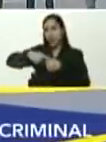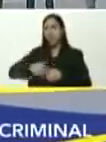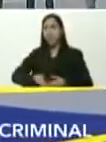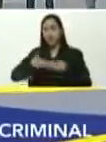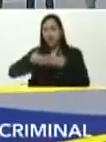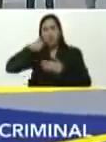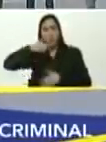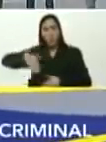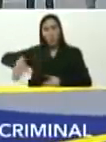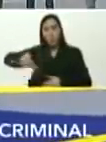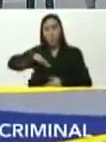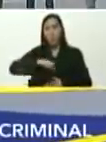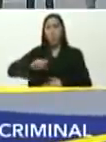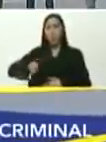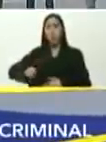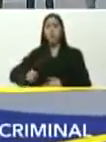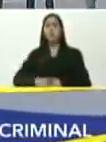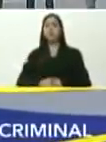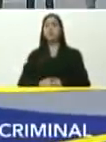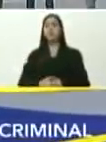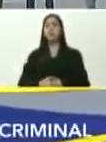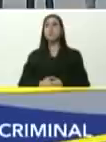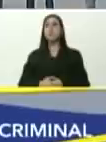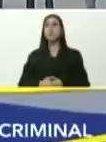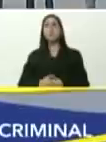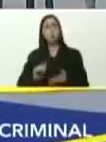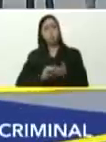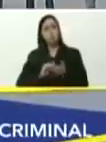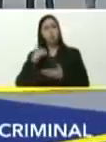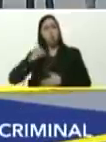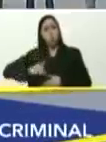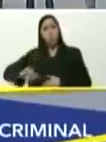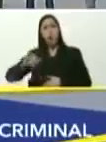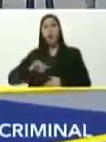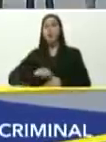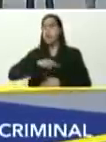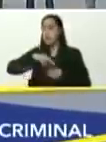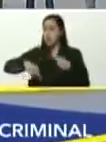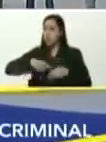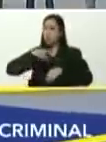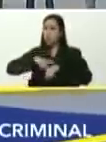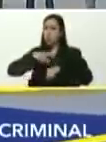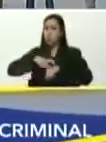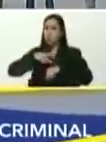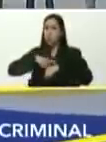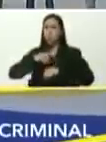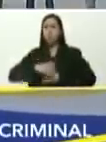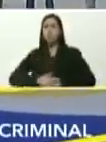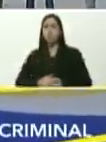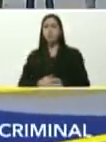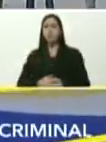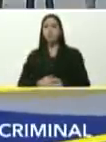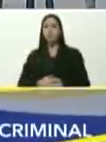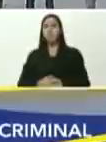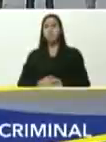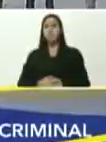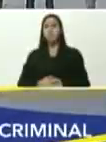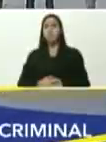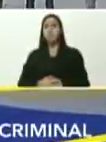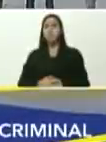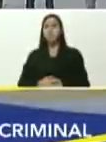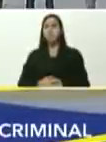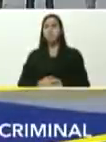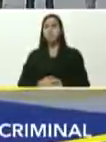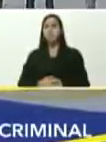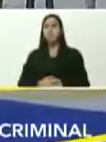el pueblo de los valles del Tuy, si hay solución, en revolución, si hay solución, en revolución,